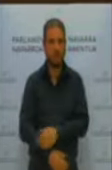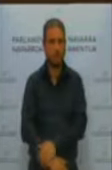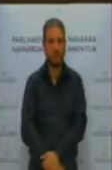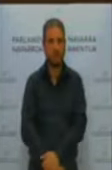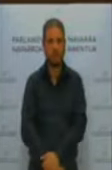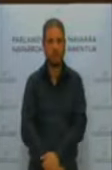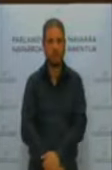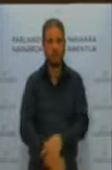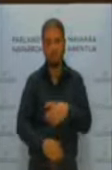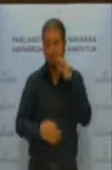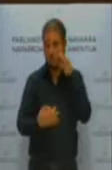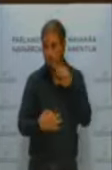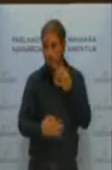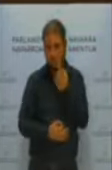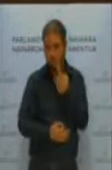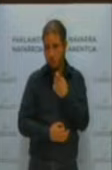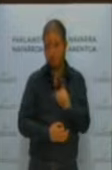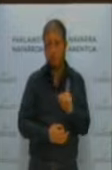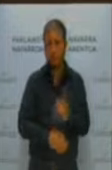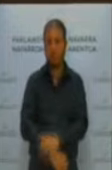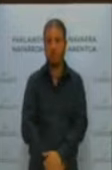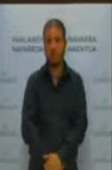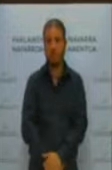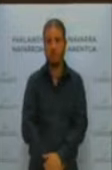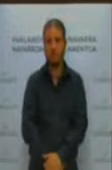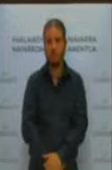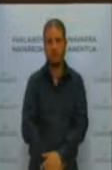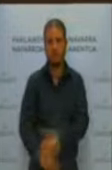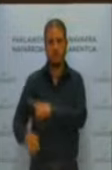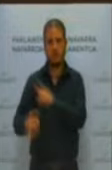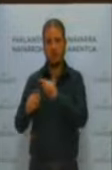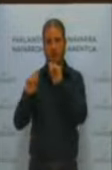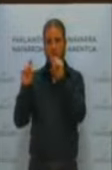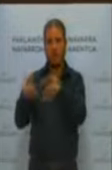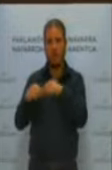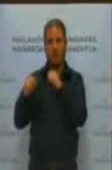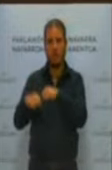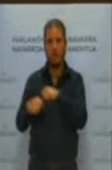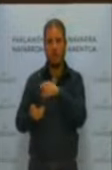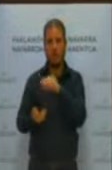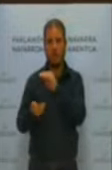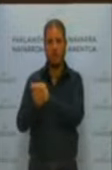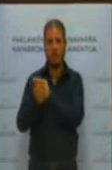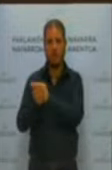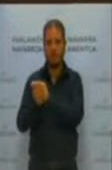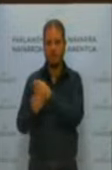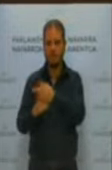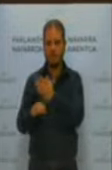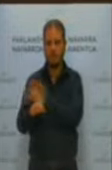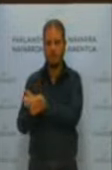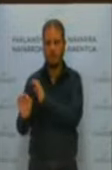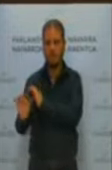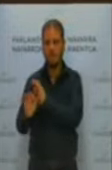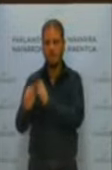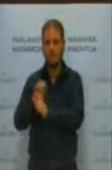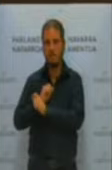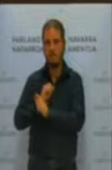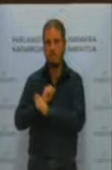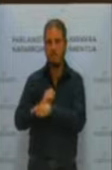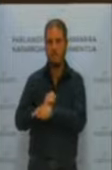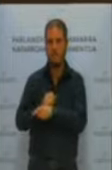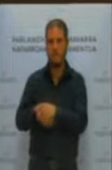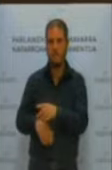Vamos, segurísimo. Y el acuerdo que le propuso la Caja estaba viciado de antemano. en todos los casos, pues,